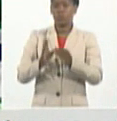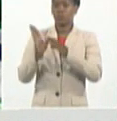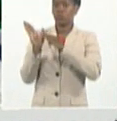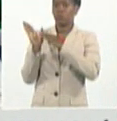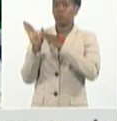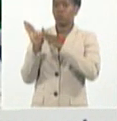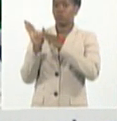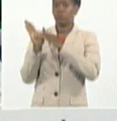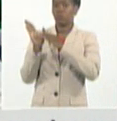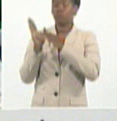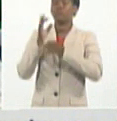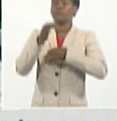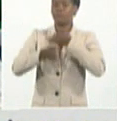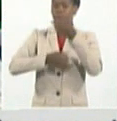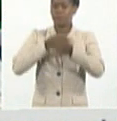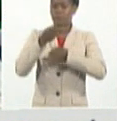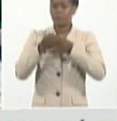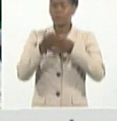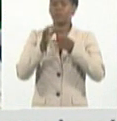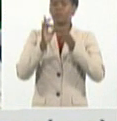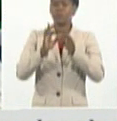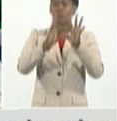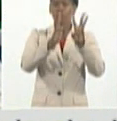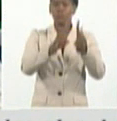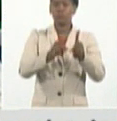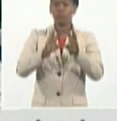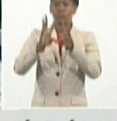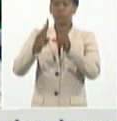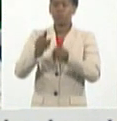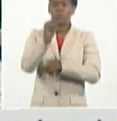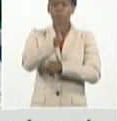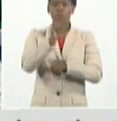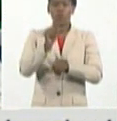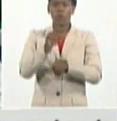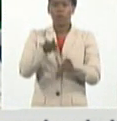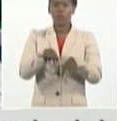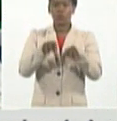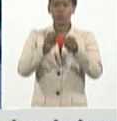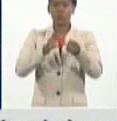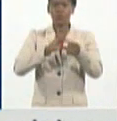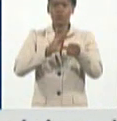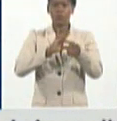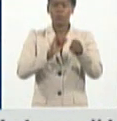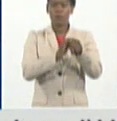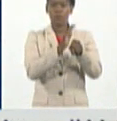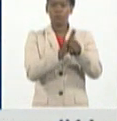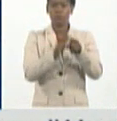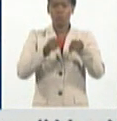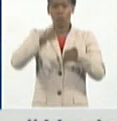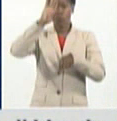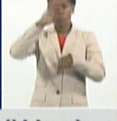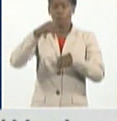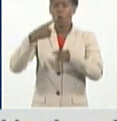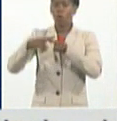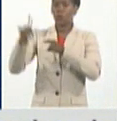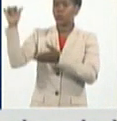gráfico que habitual ponemos, donde se aprecia que de los 58